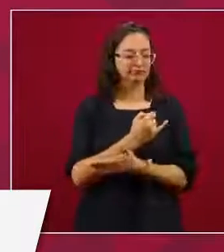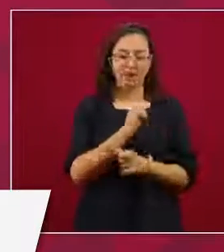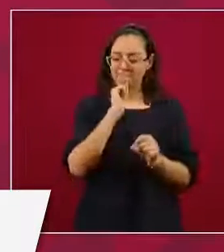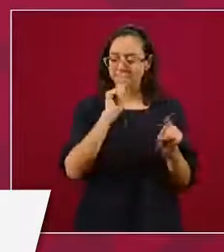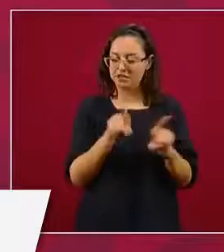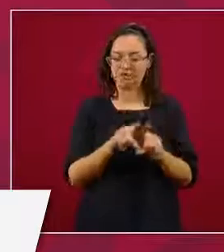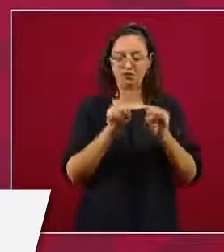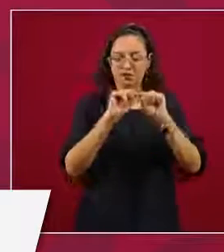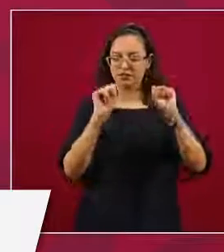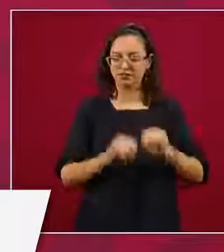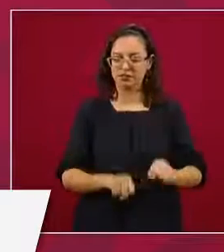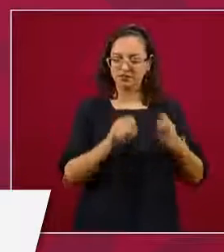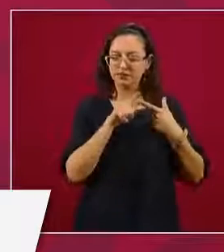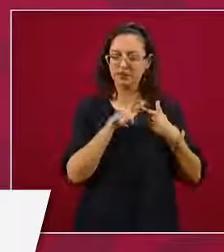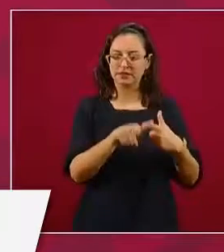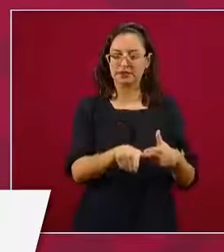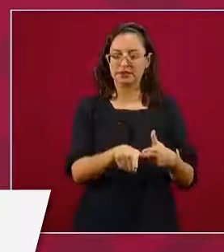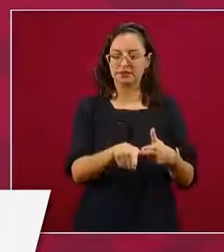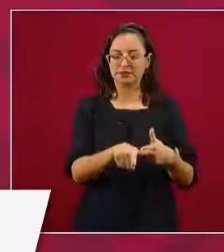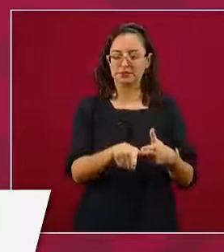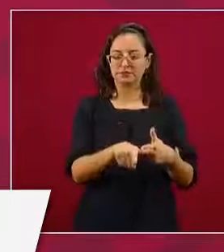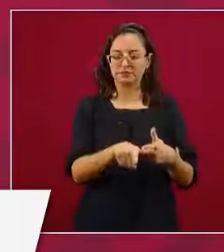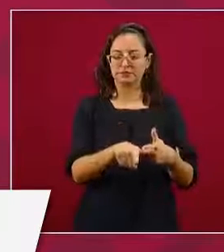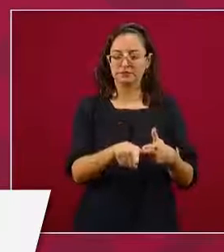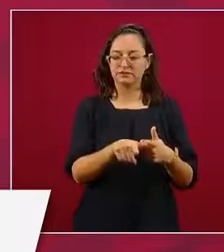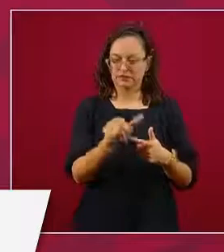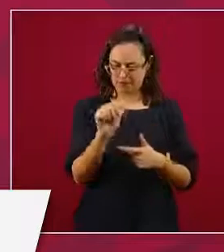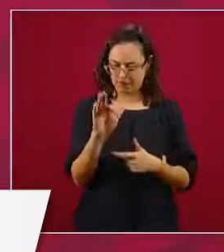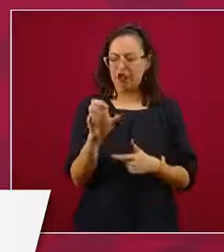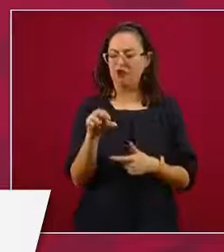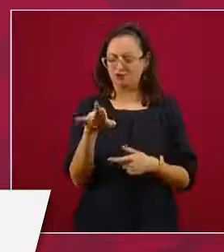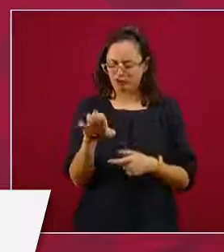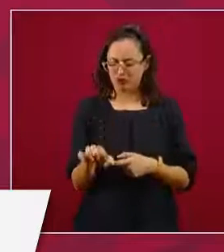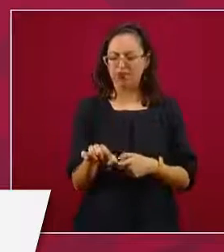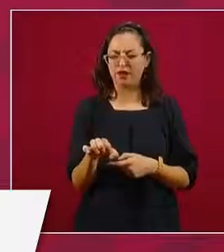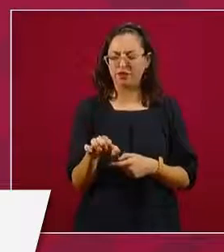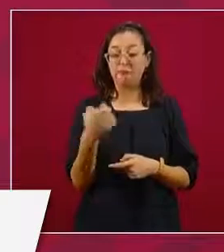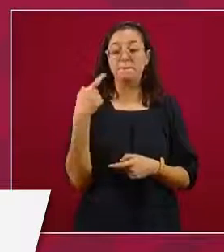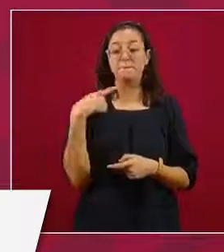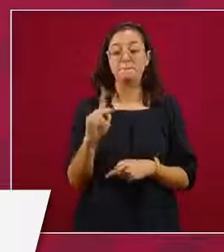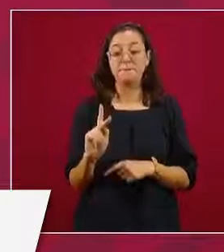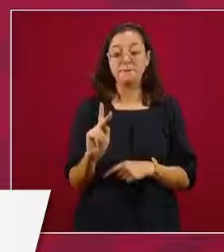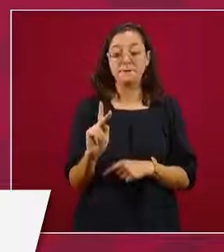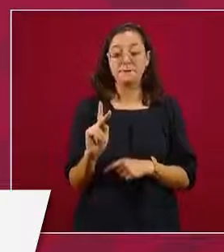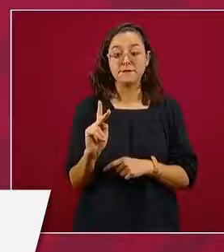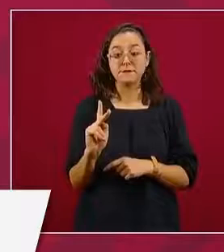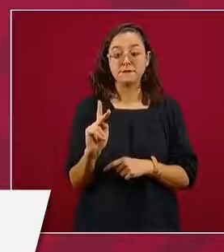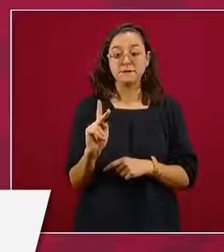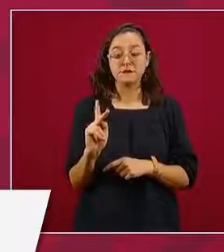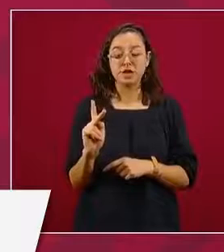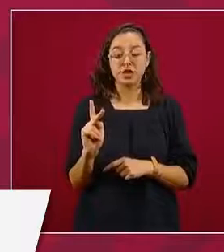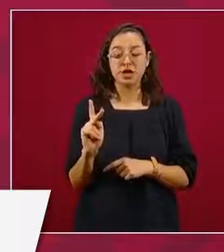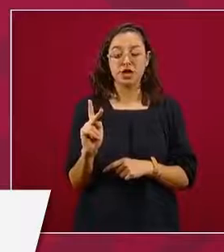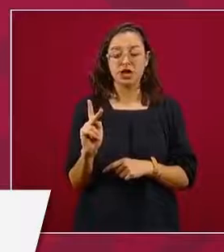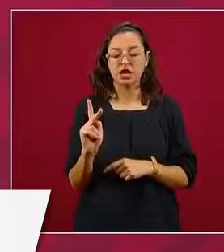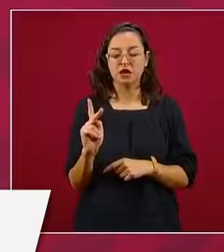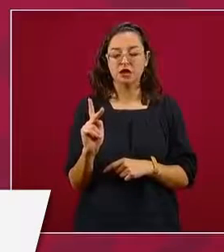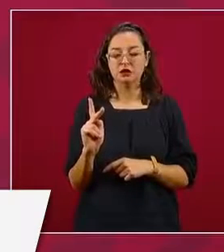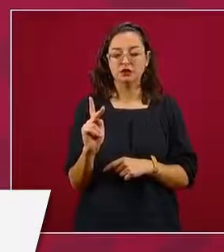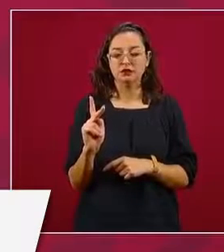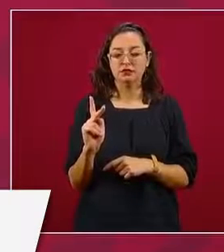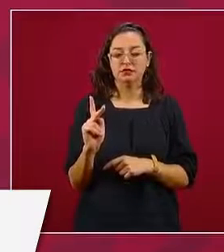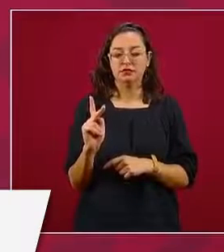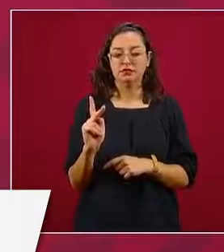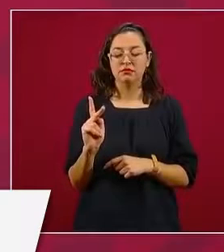de Afores, pero con